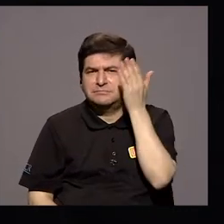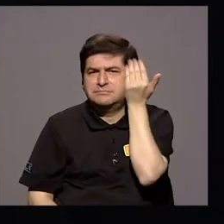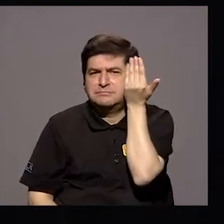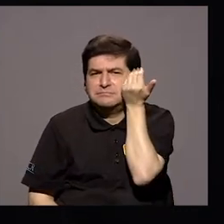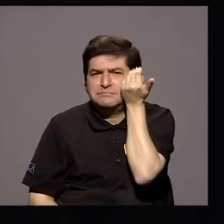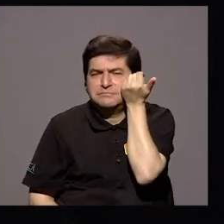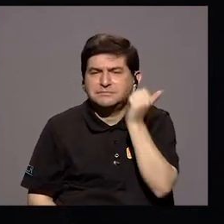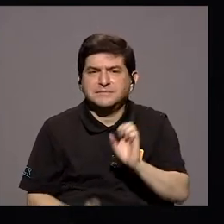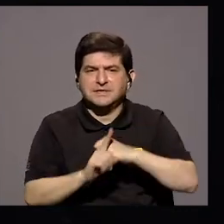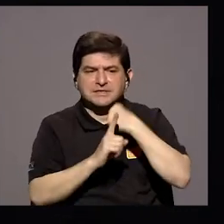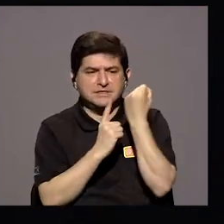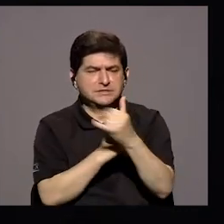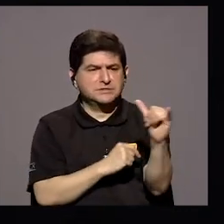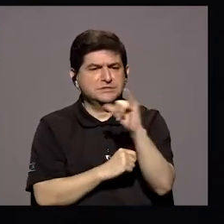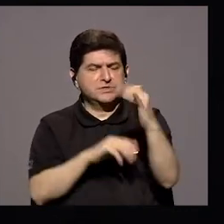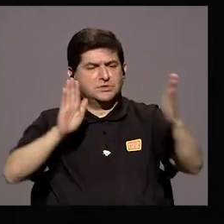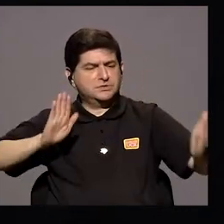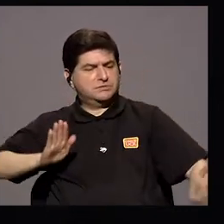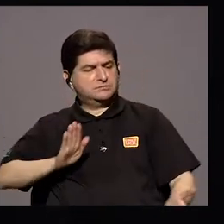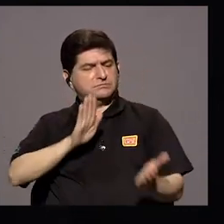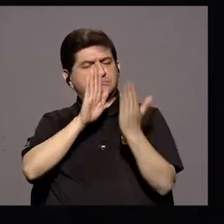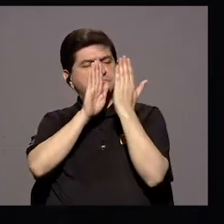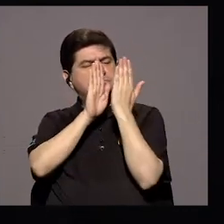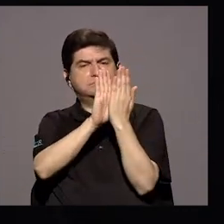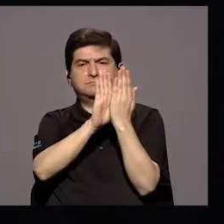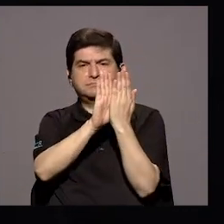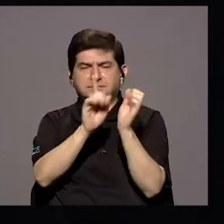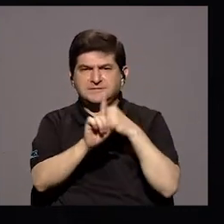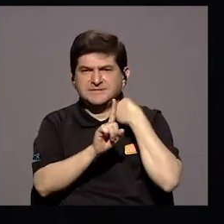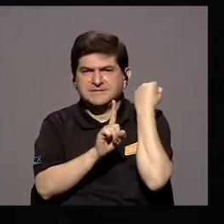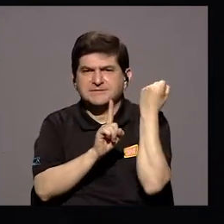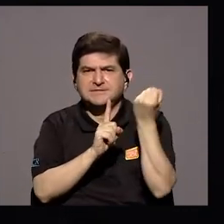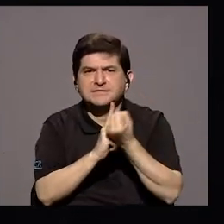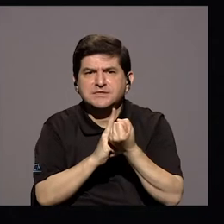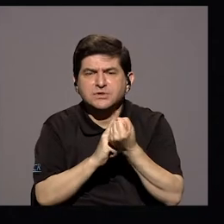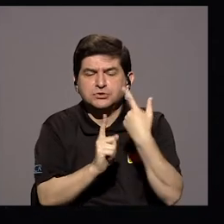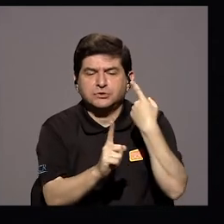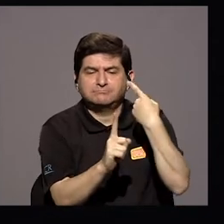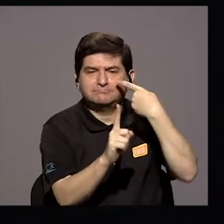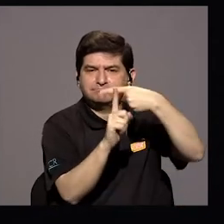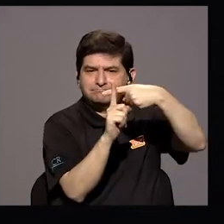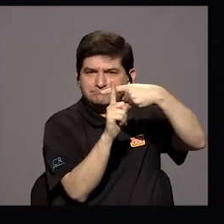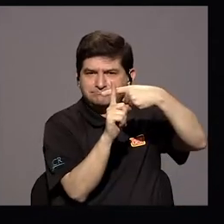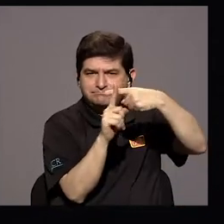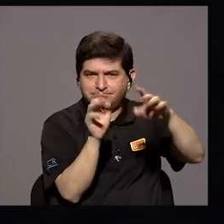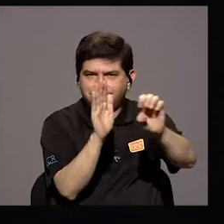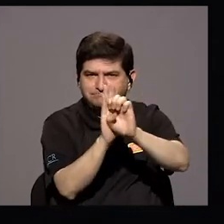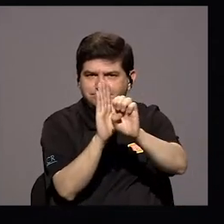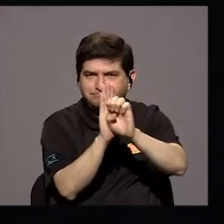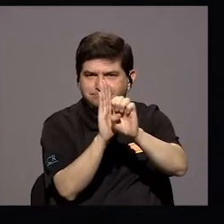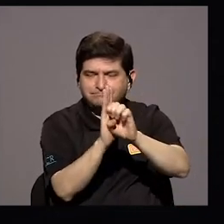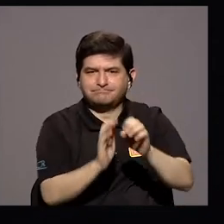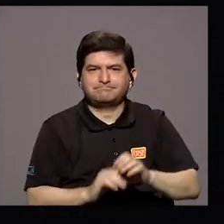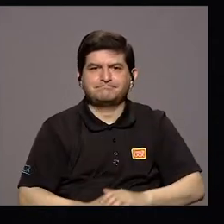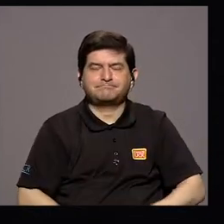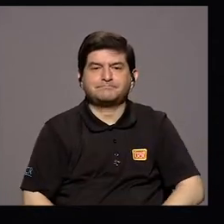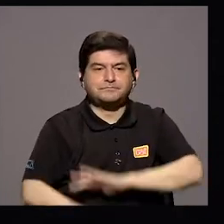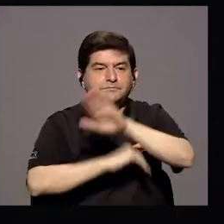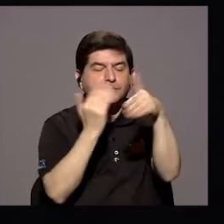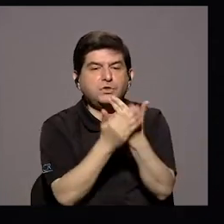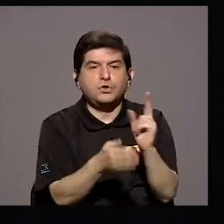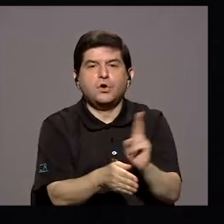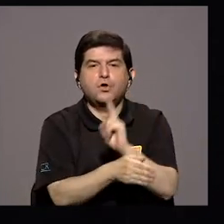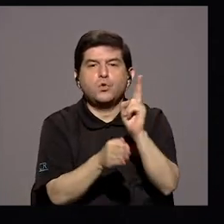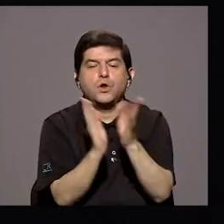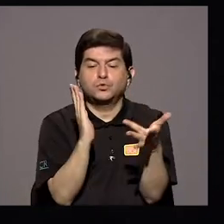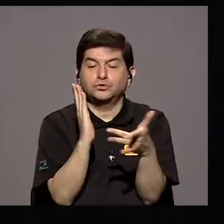la situación también Nos ha enfrentado a cuestiones positivas Por ejemplo, todo el